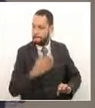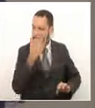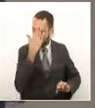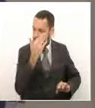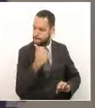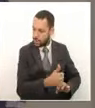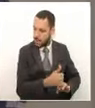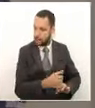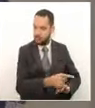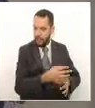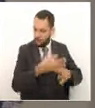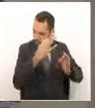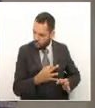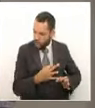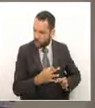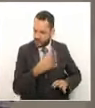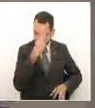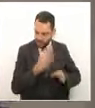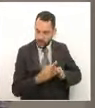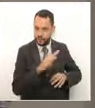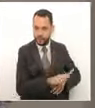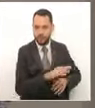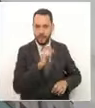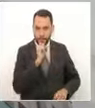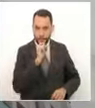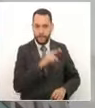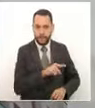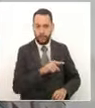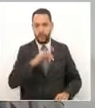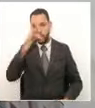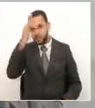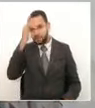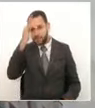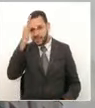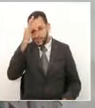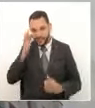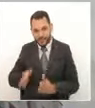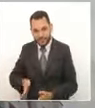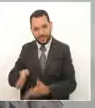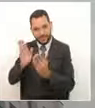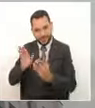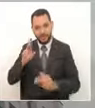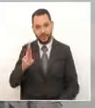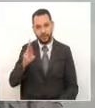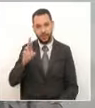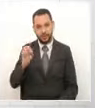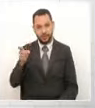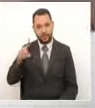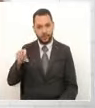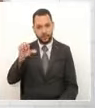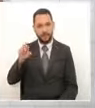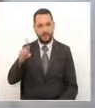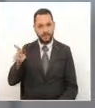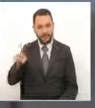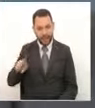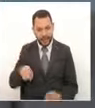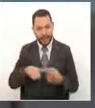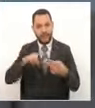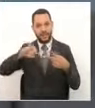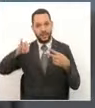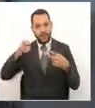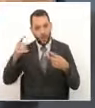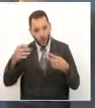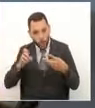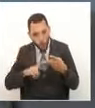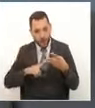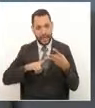pueden dar fe ustedes pueden preguntarle a la clínica Los Rosales a Confamiliar a Megacentro Pinares a San Jorge al hospital mental